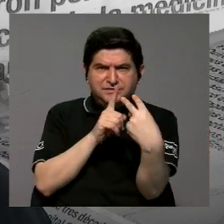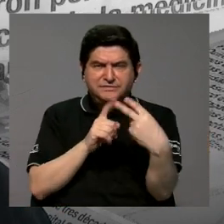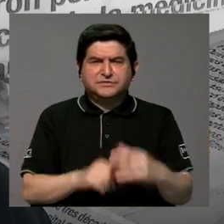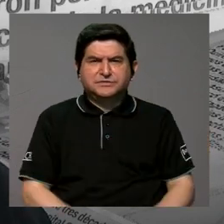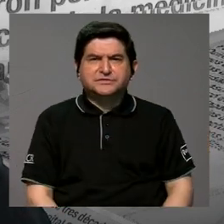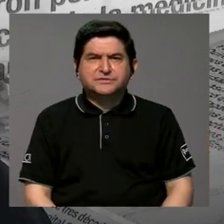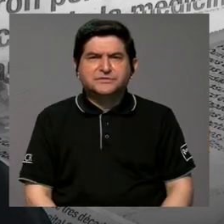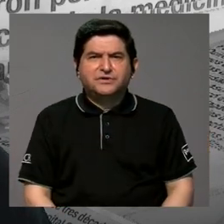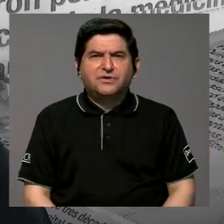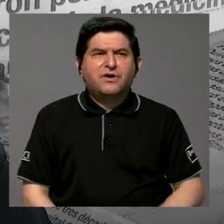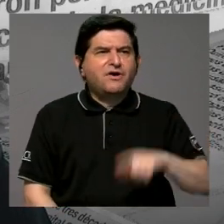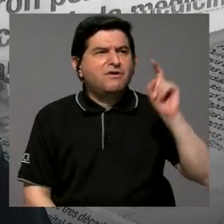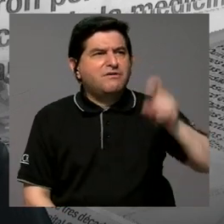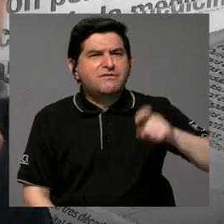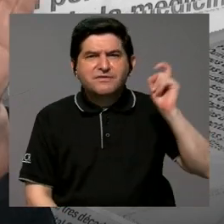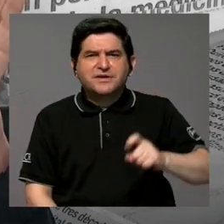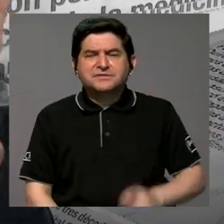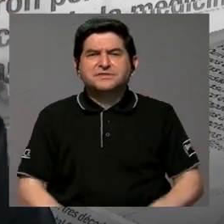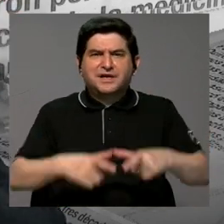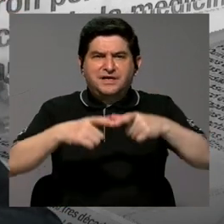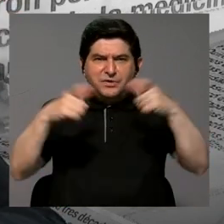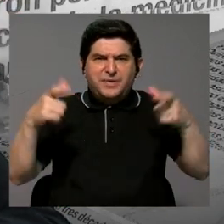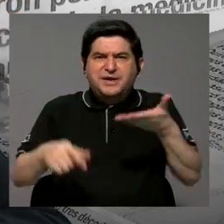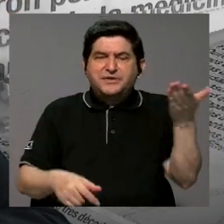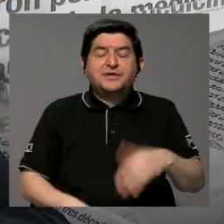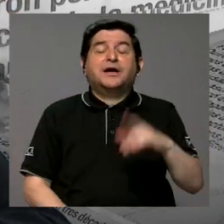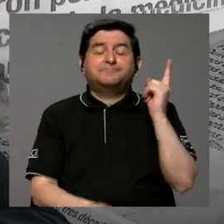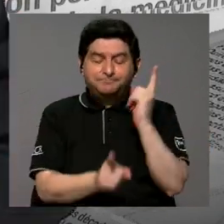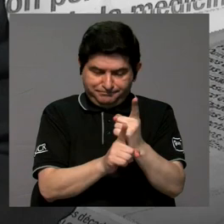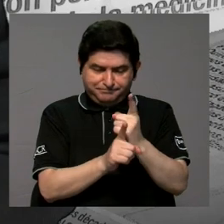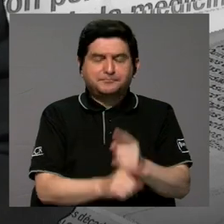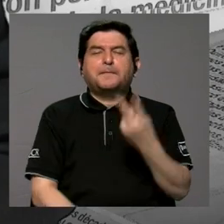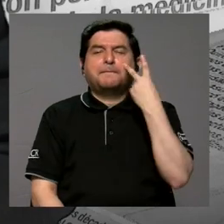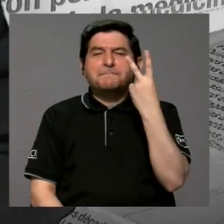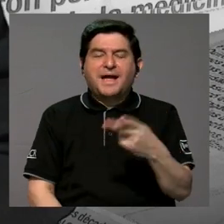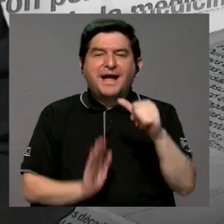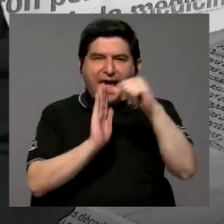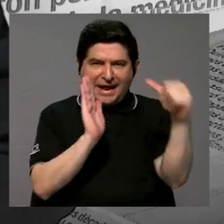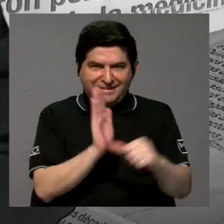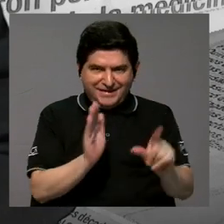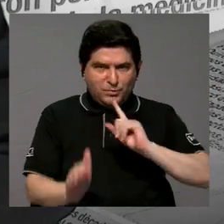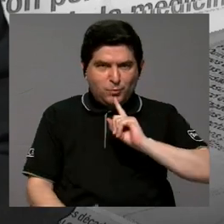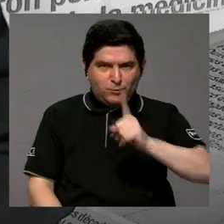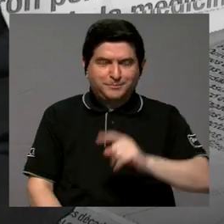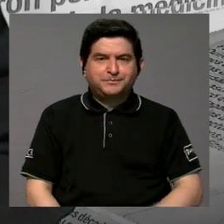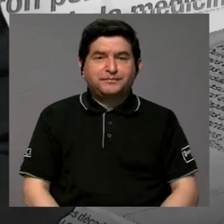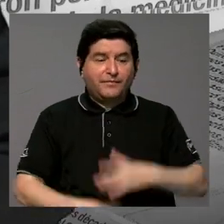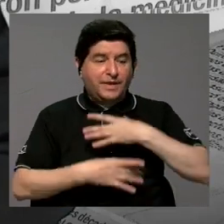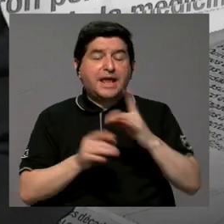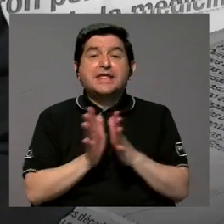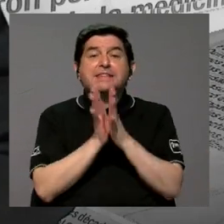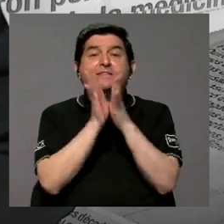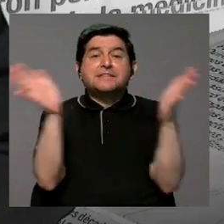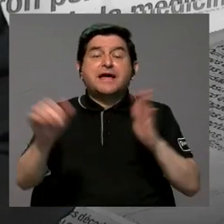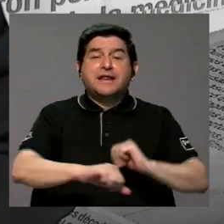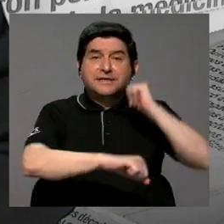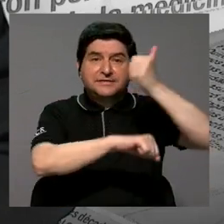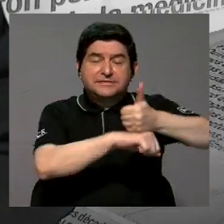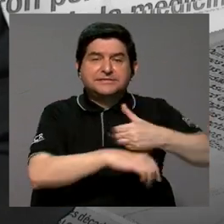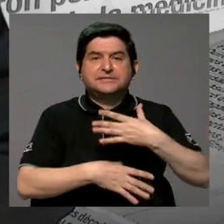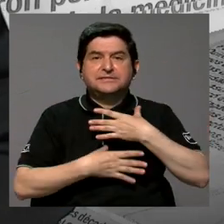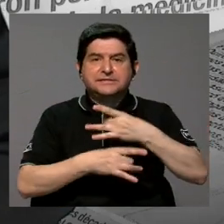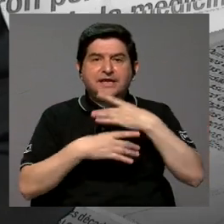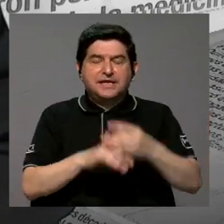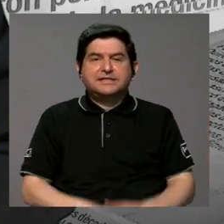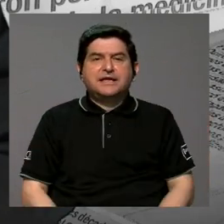debe ser para la mayoría. Eso. Fíjese usted que ese artículo dice que el interés público se define como el